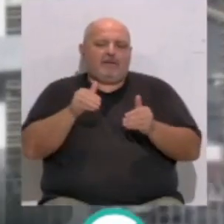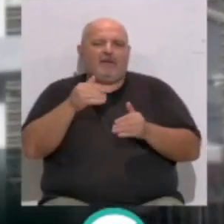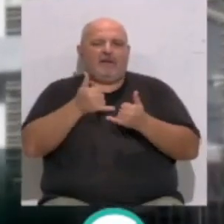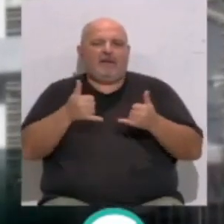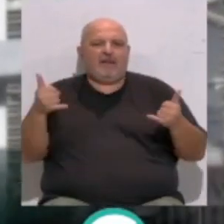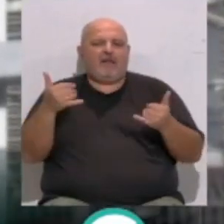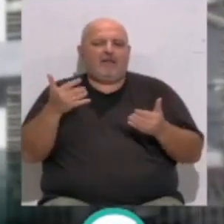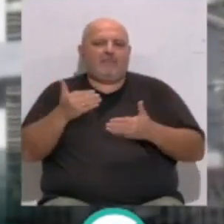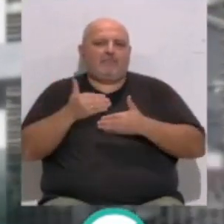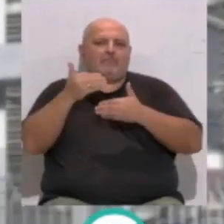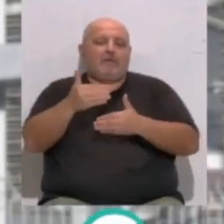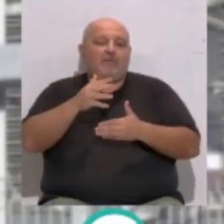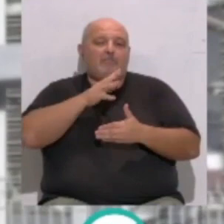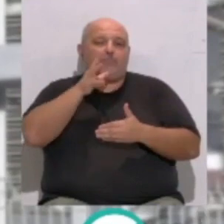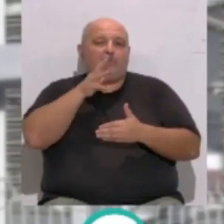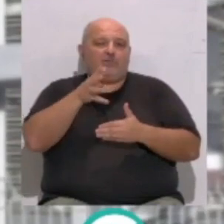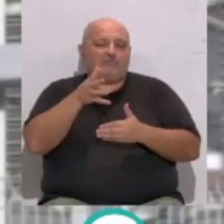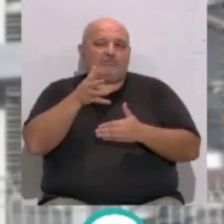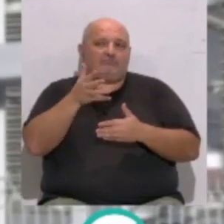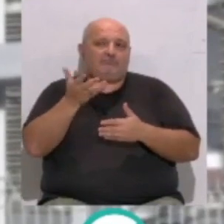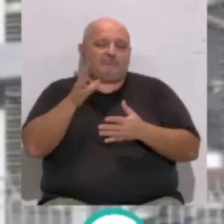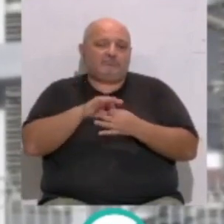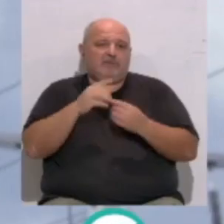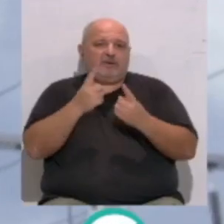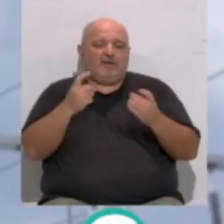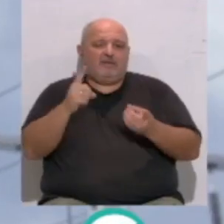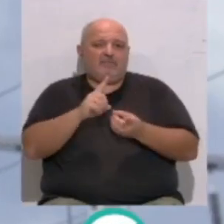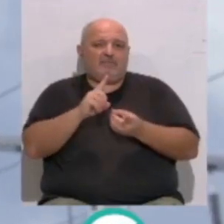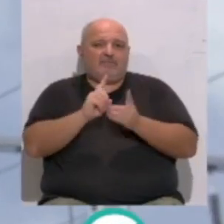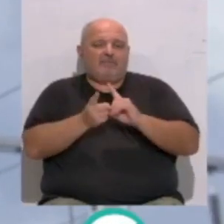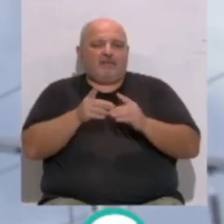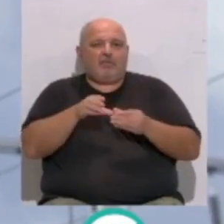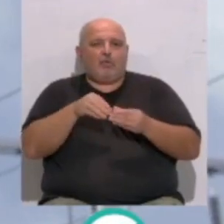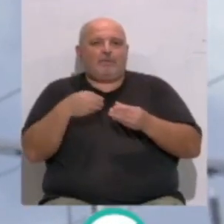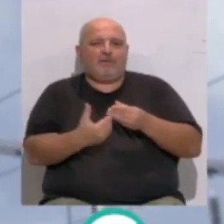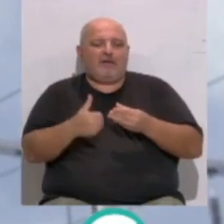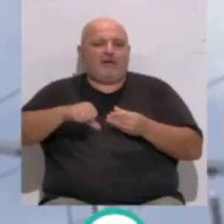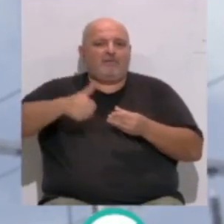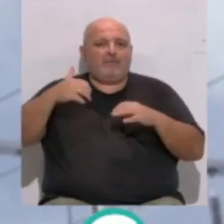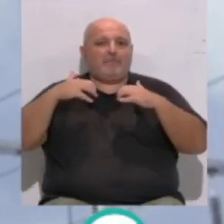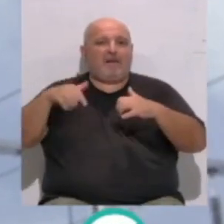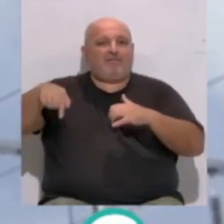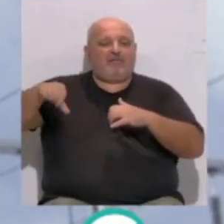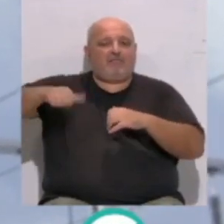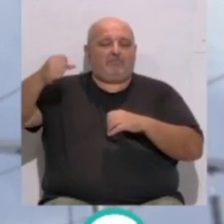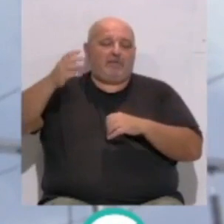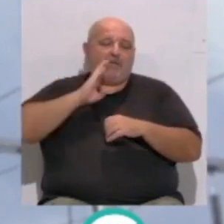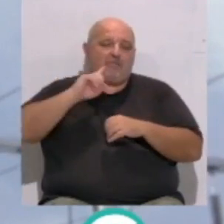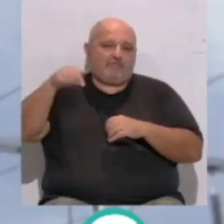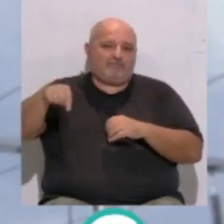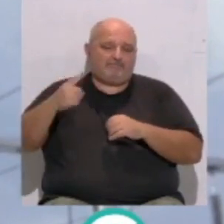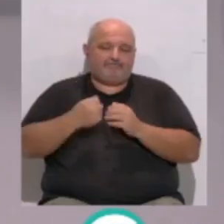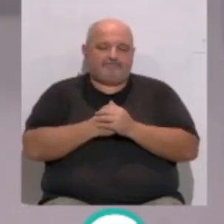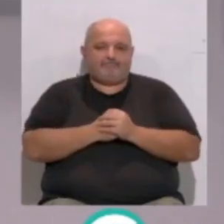línea se demorará algo más en su aplicación debido a la necesaria tramitación previa que implica aprobar en el Pleno esta convocatoria de ayudas.